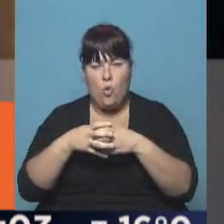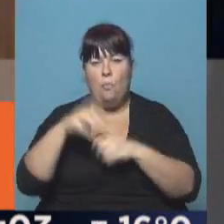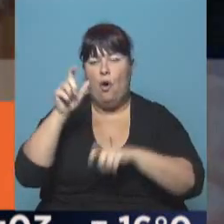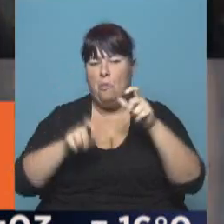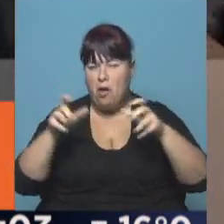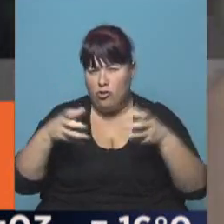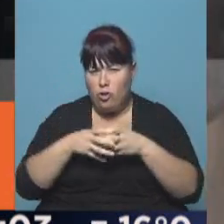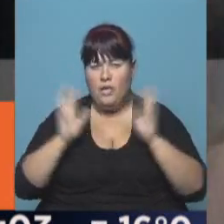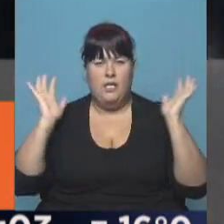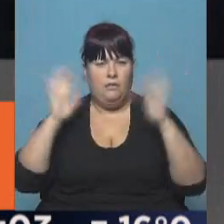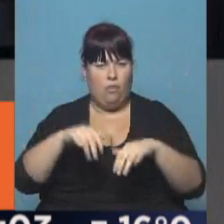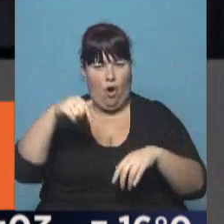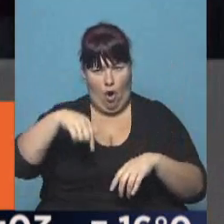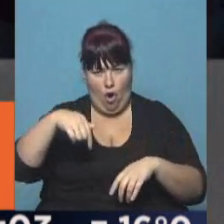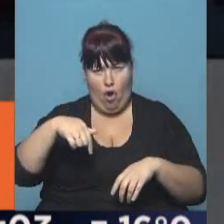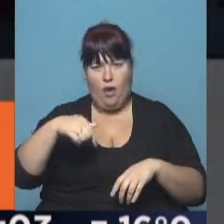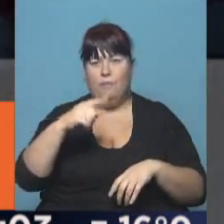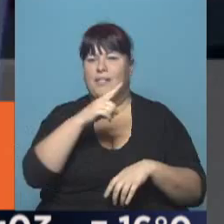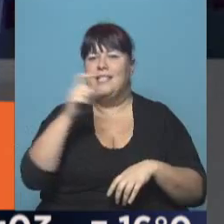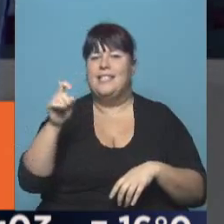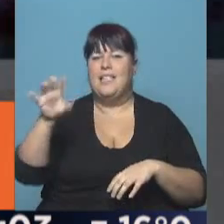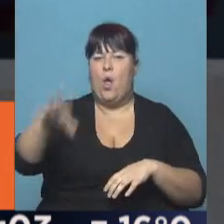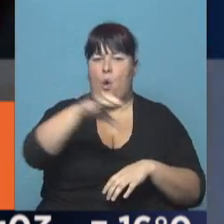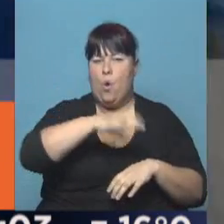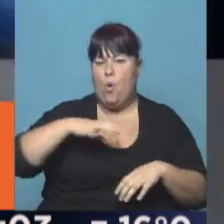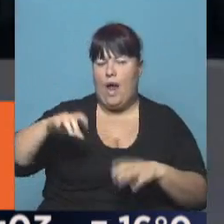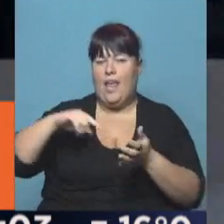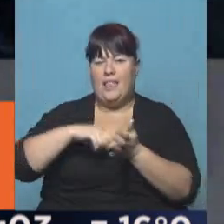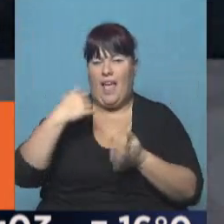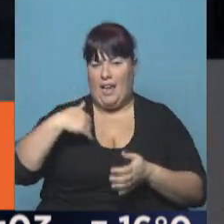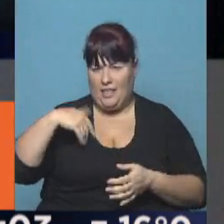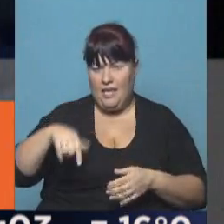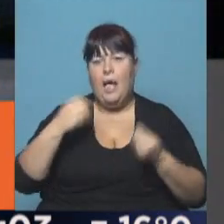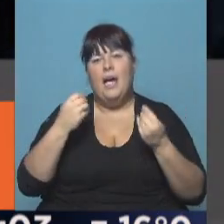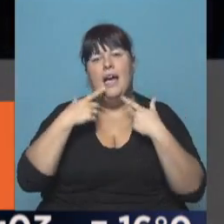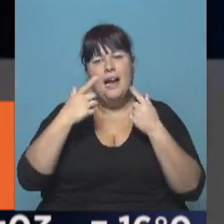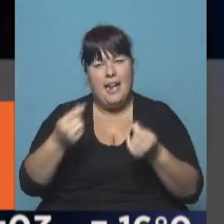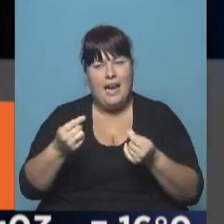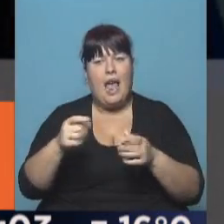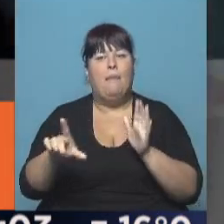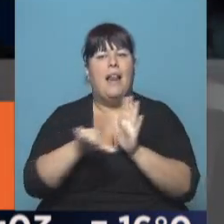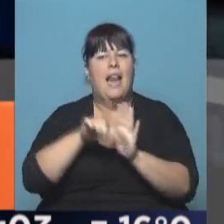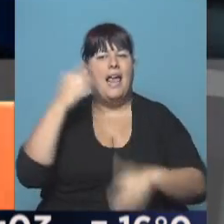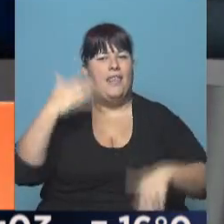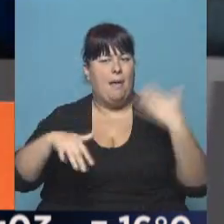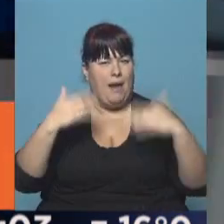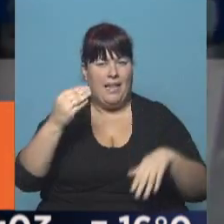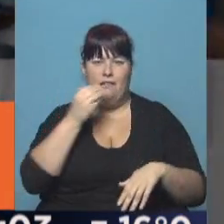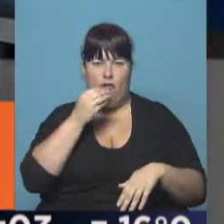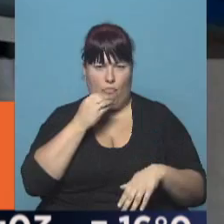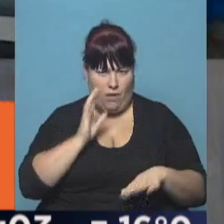sociales se congregan hoy en 100 puntos de la República Argentina para reclamar por la Ley de Emergencia